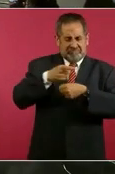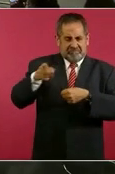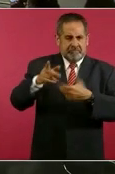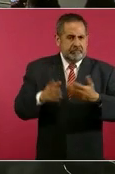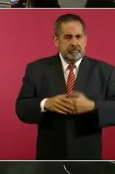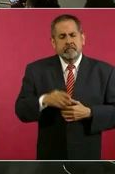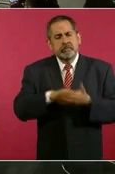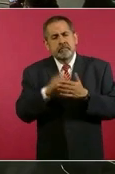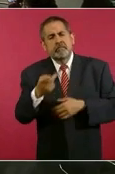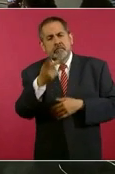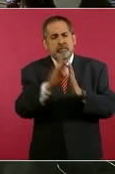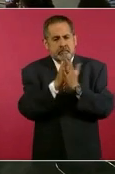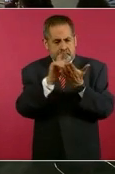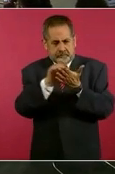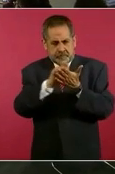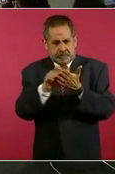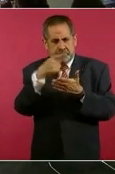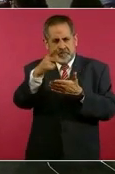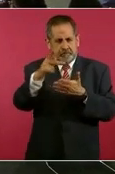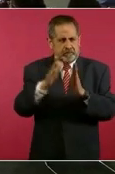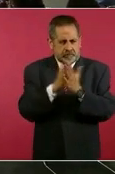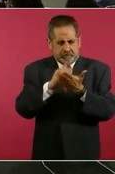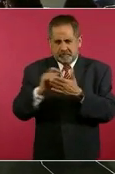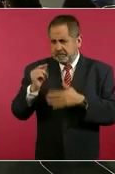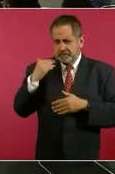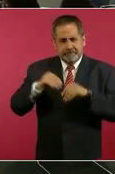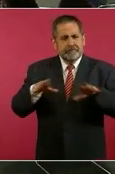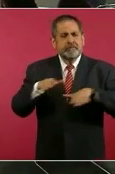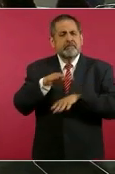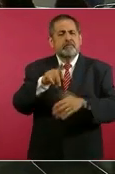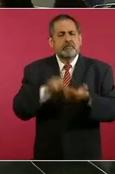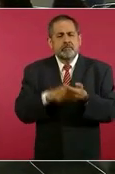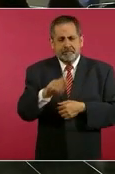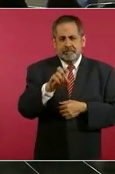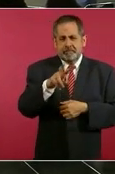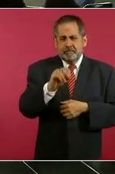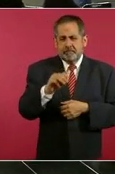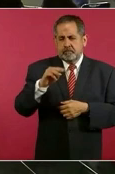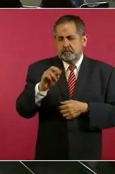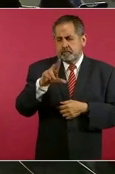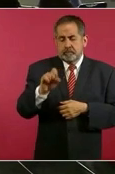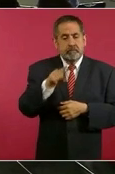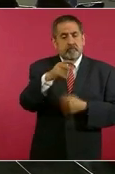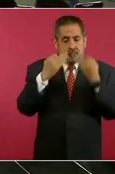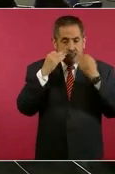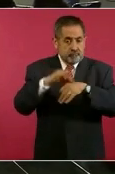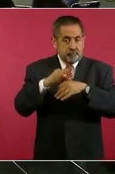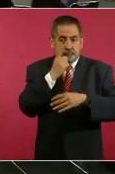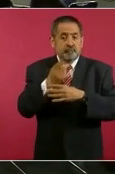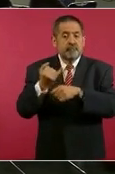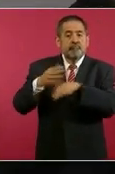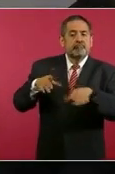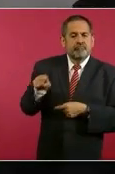Por ejemplo, usted en su libro, todos informan en el ejército, en su libro, en su más reciente libro, en el caso del rescate de Evo Morales. Usted pone el testimonio o el